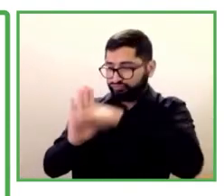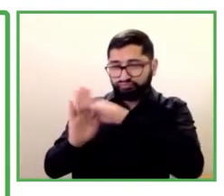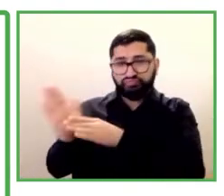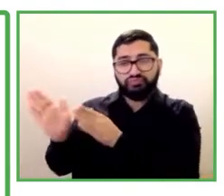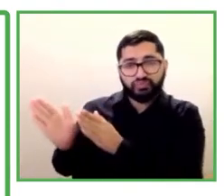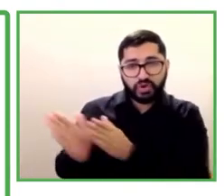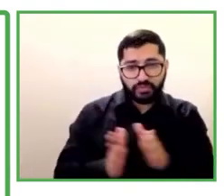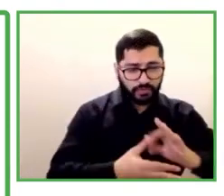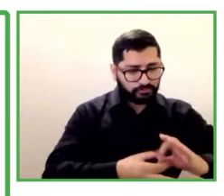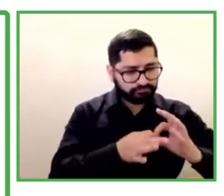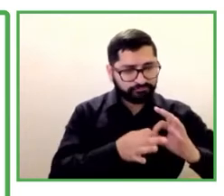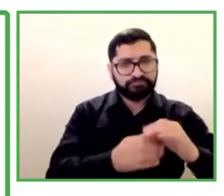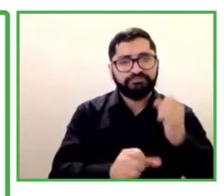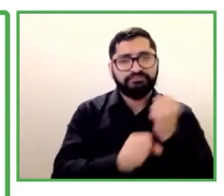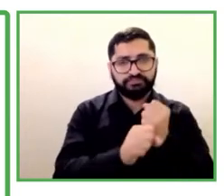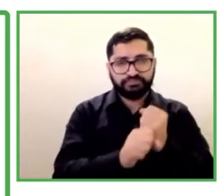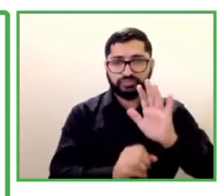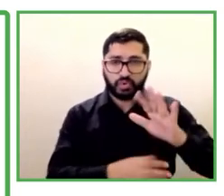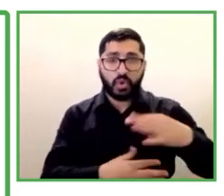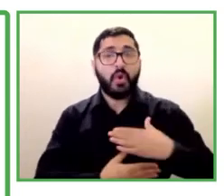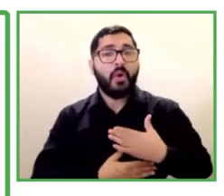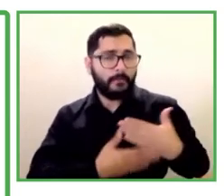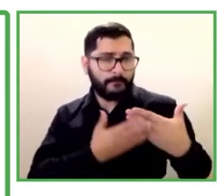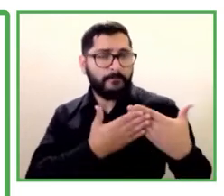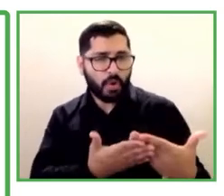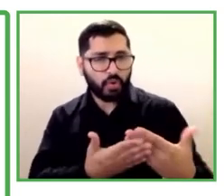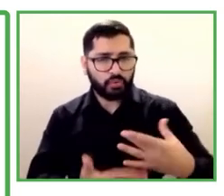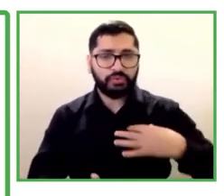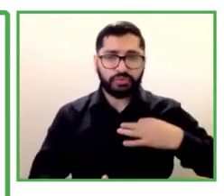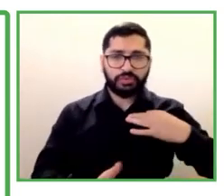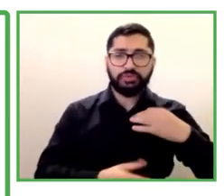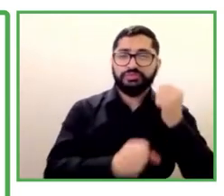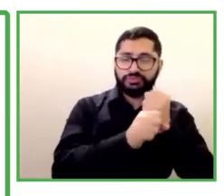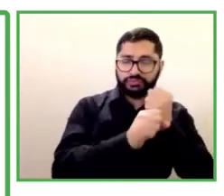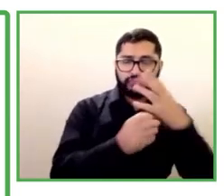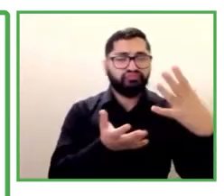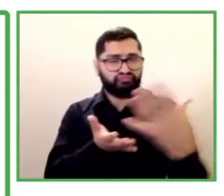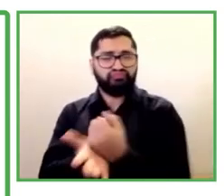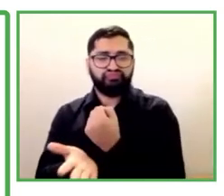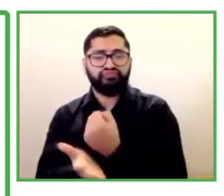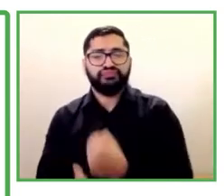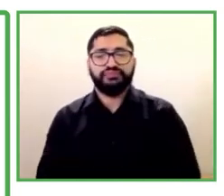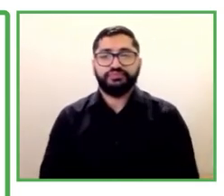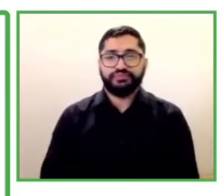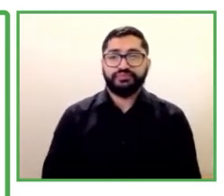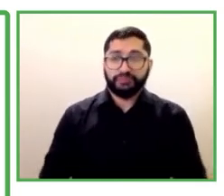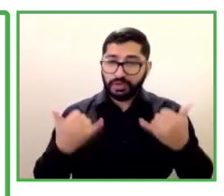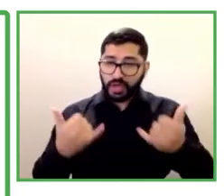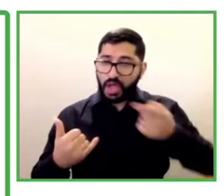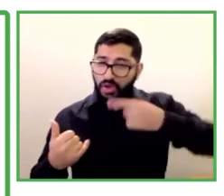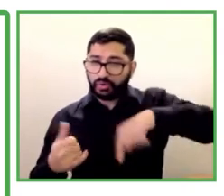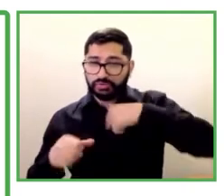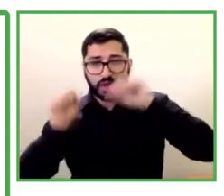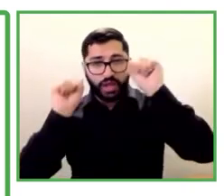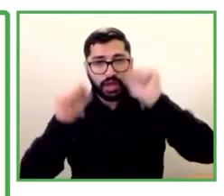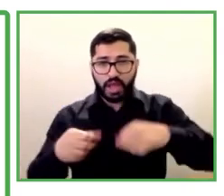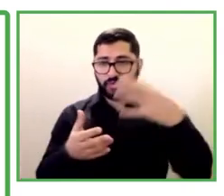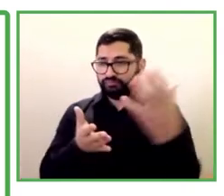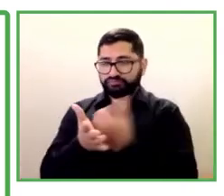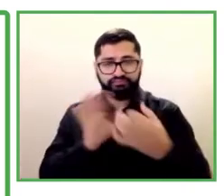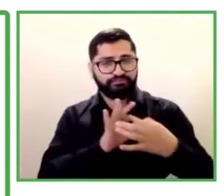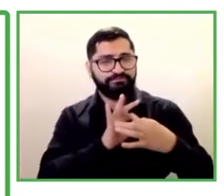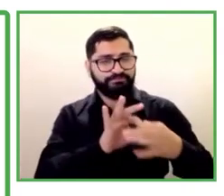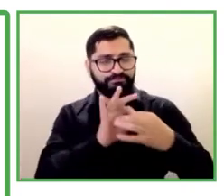que esto se logre y lo que podemos alcanzar juntos. Si tuviese que resumir